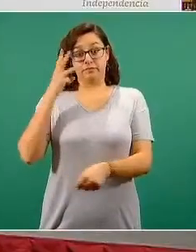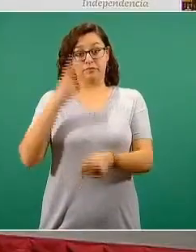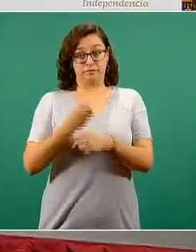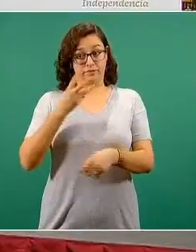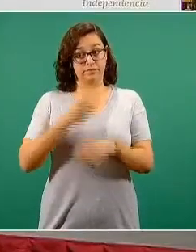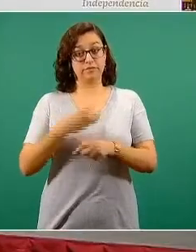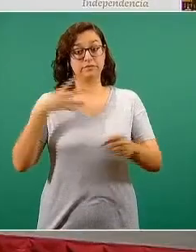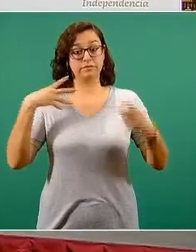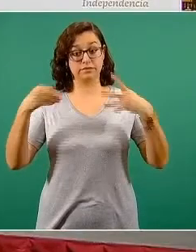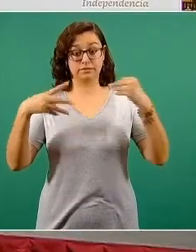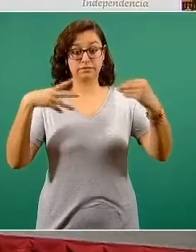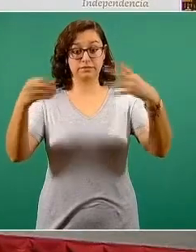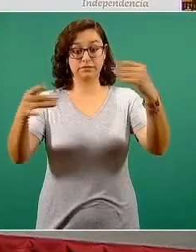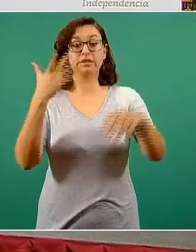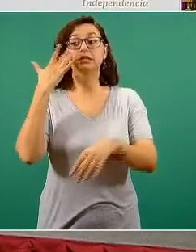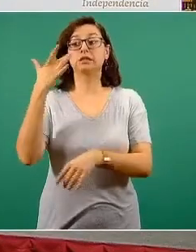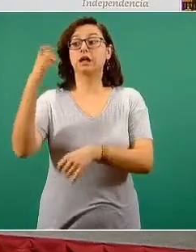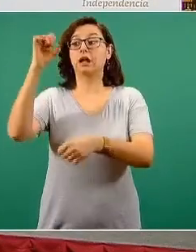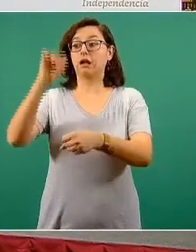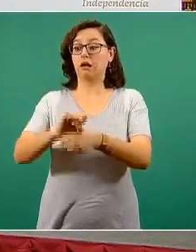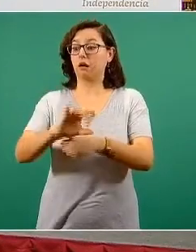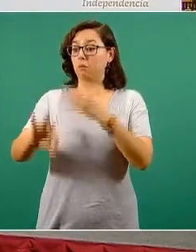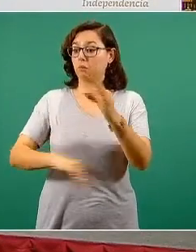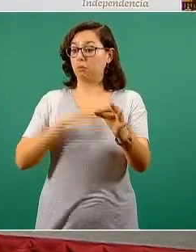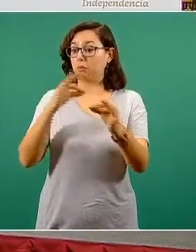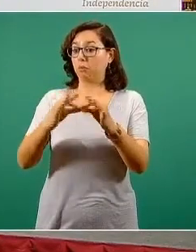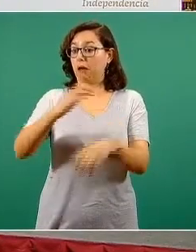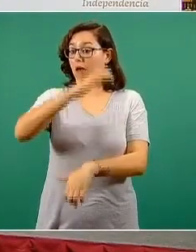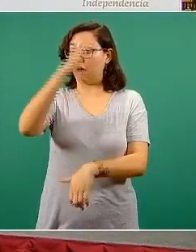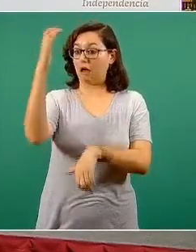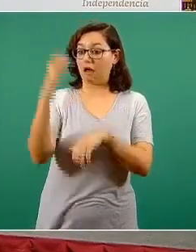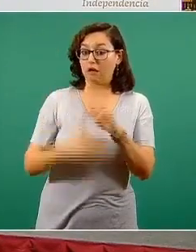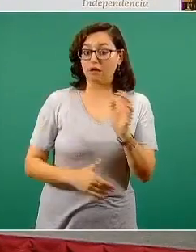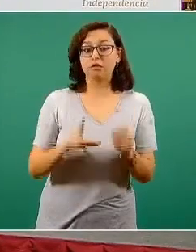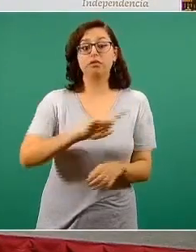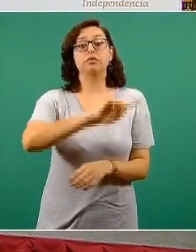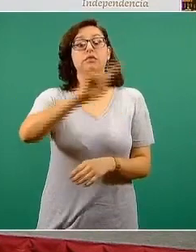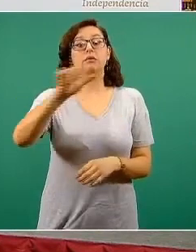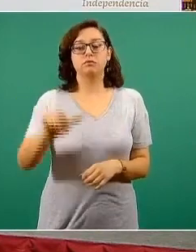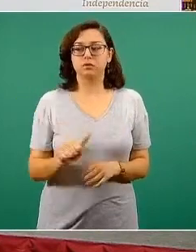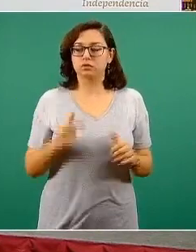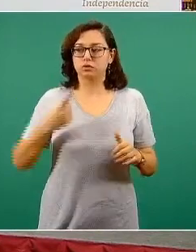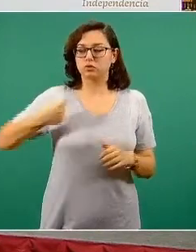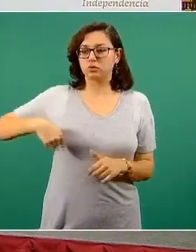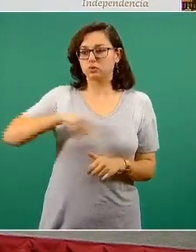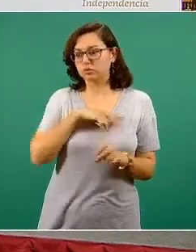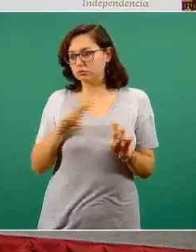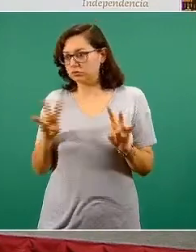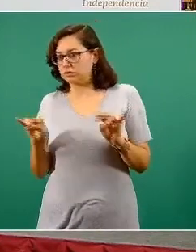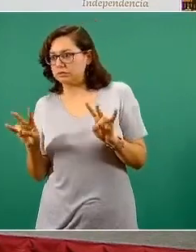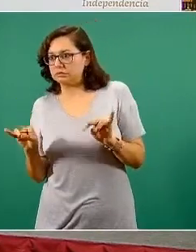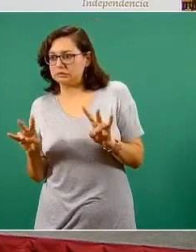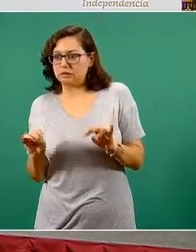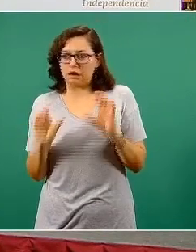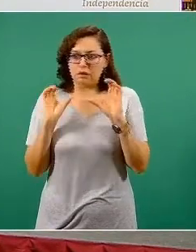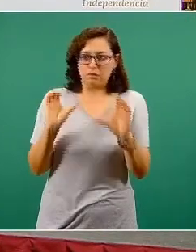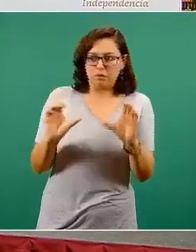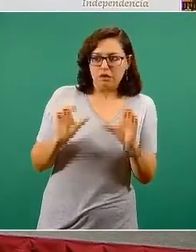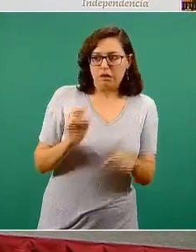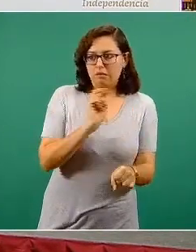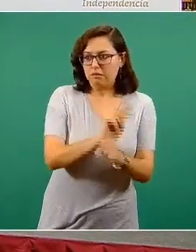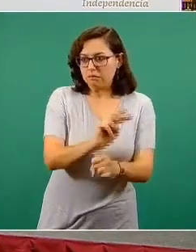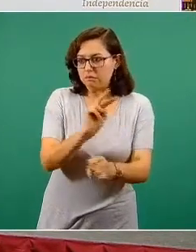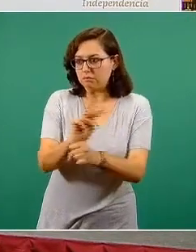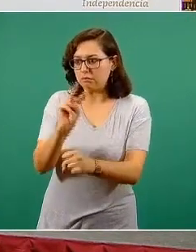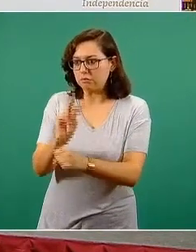Posteriormente, terminó la Semana Santa y estuvimos con especial énfasis cuidando el monitoreo de los datos epidemiológicos,